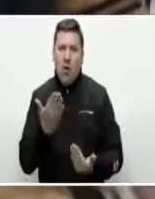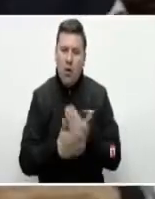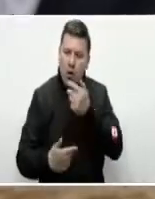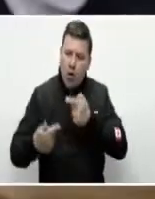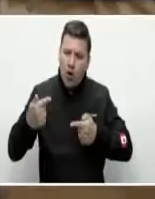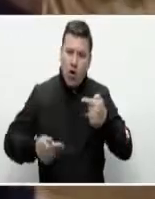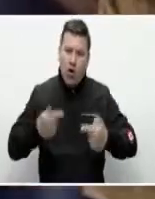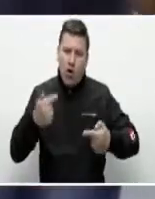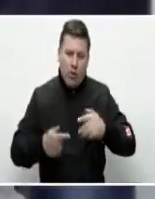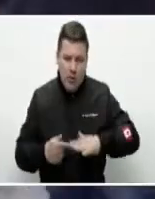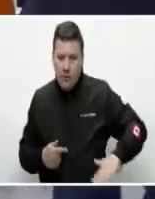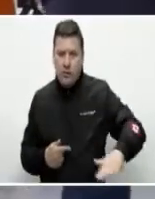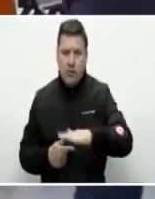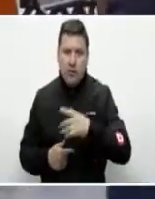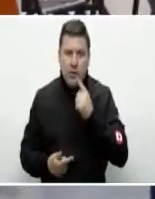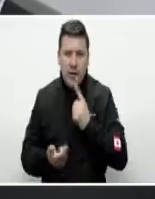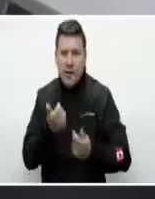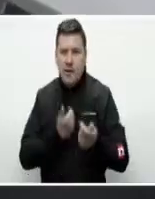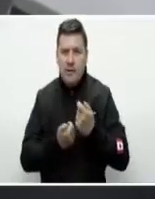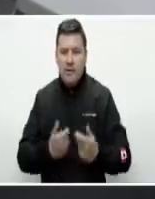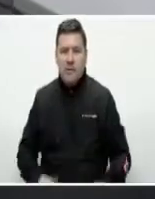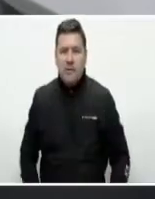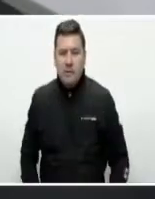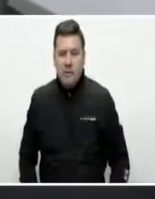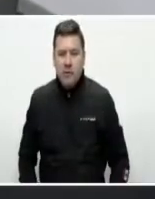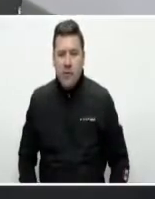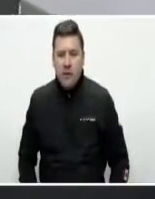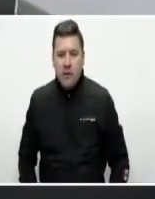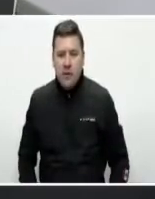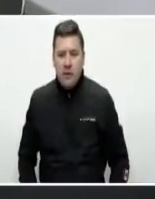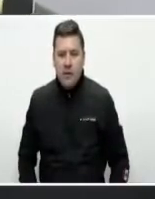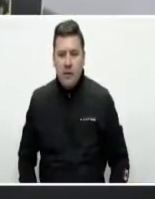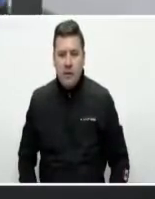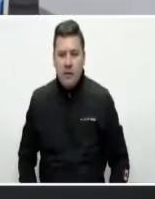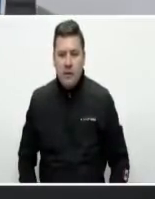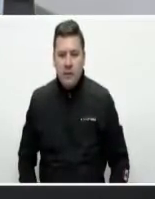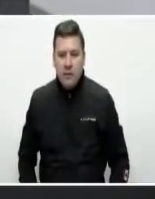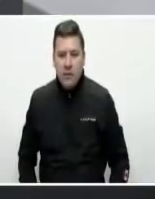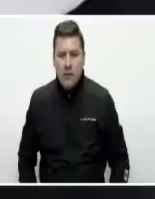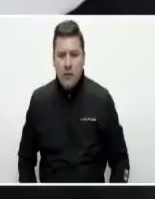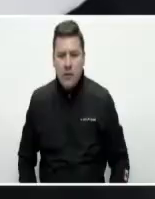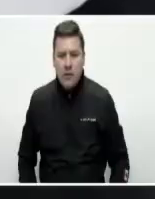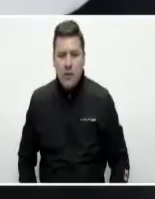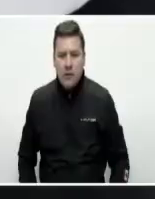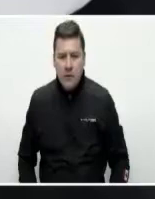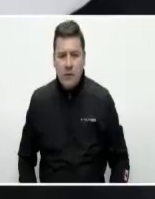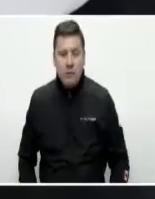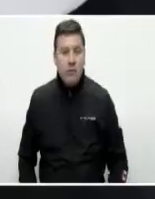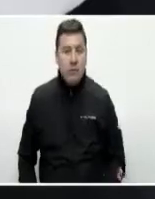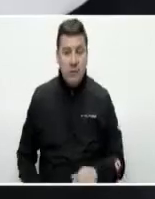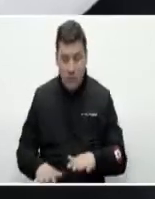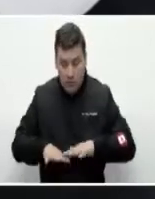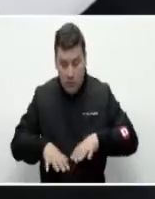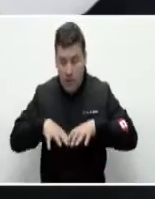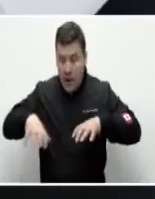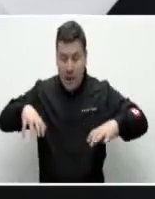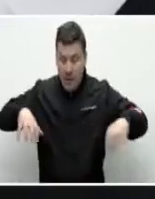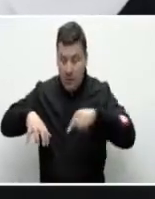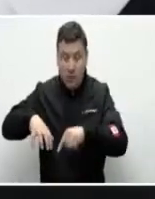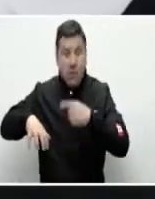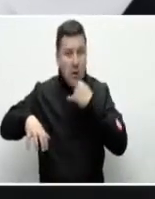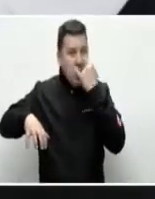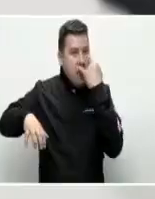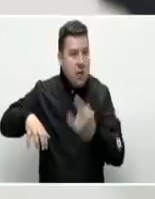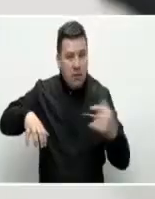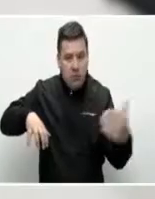competitividad de este sector en el eje cafetero. Este pie lo pasamos a una pieza. Uno de los stand que más llamó la atención de